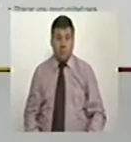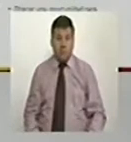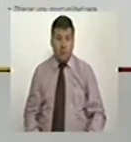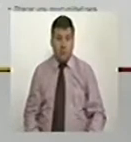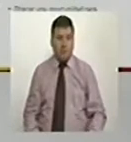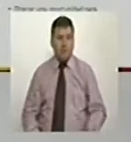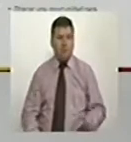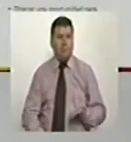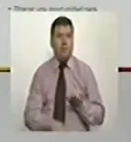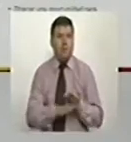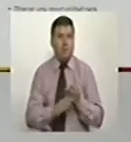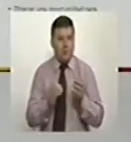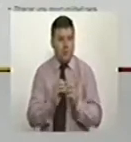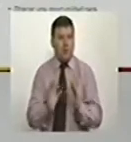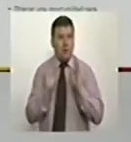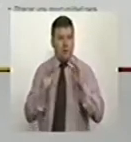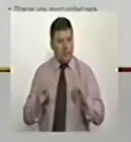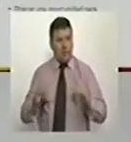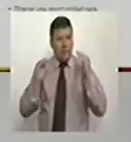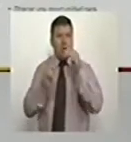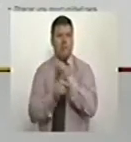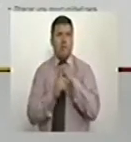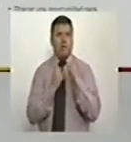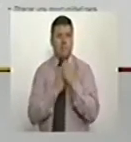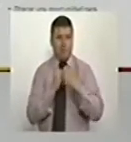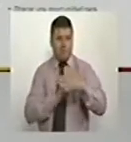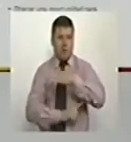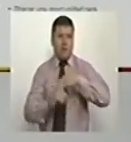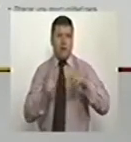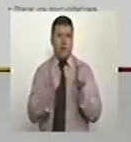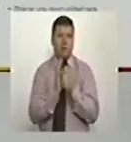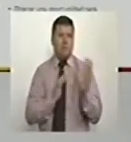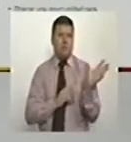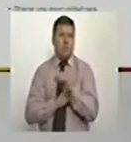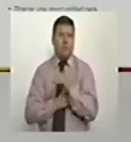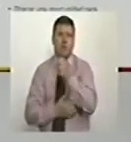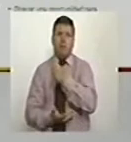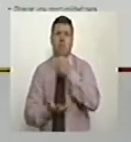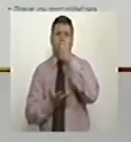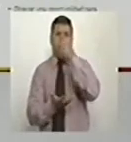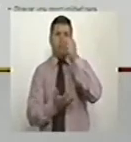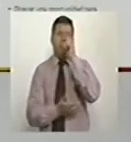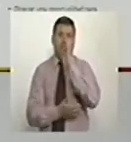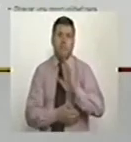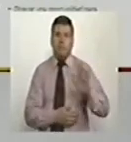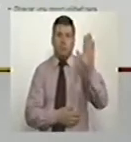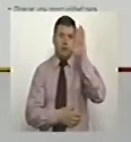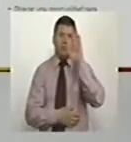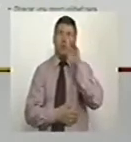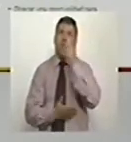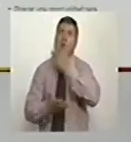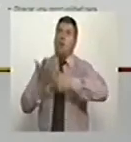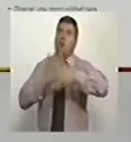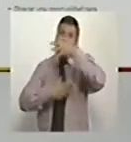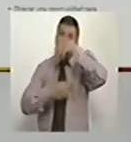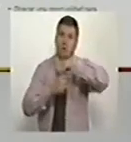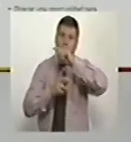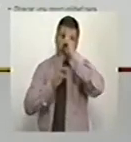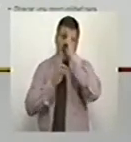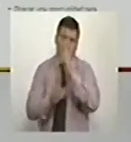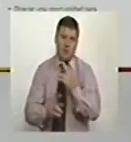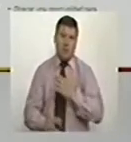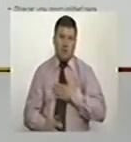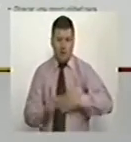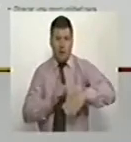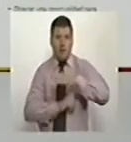Exigir los más altos estándares sociales y ambientales a todos los inversionistas nacionales y extranjeros. Respetando